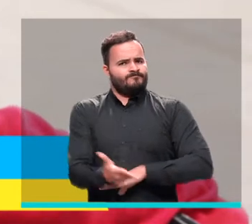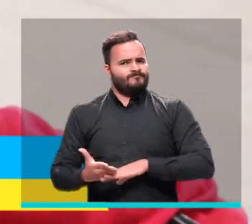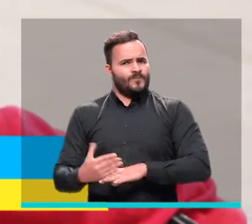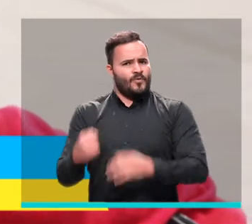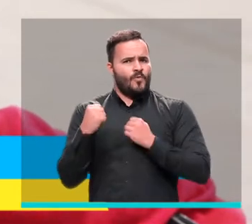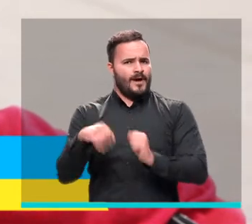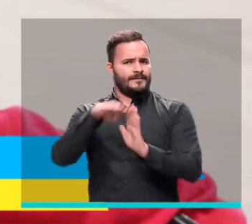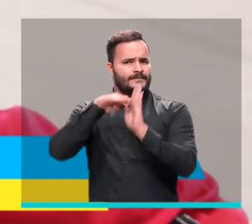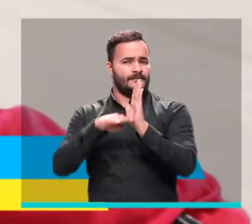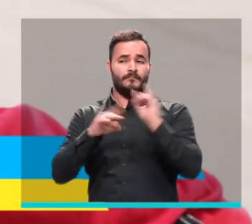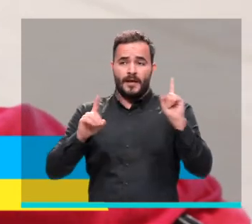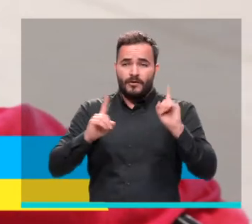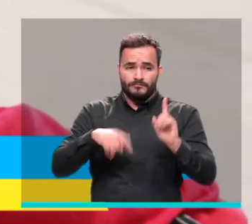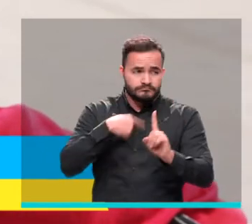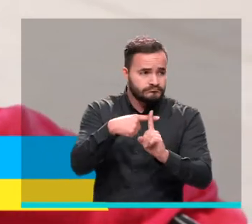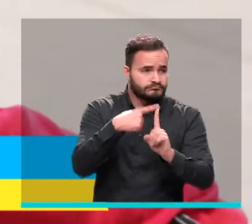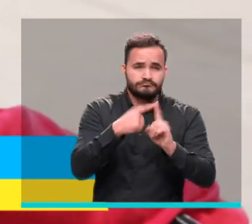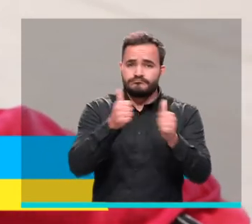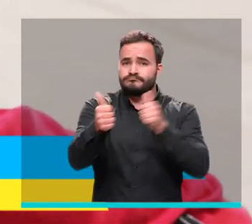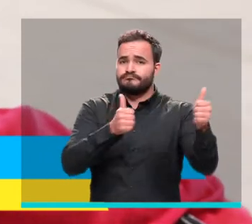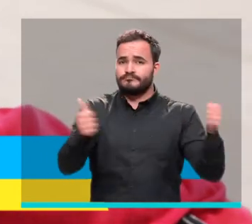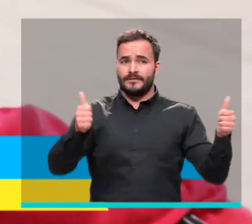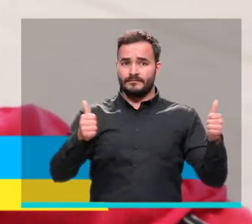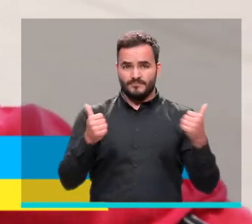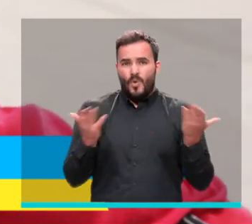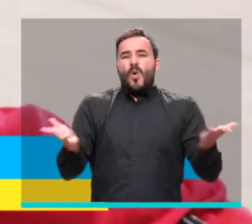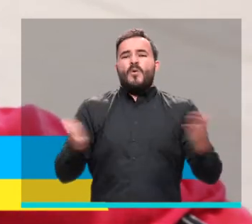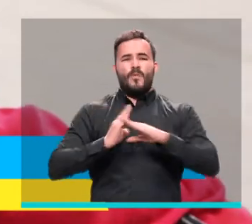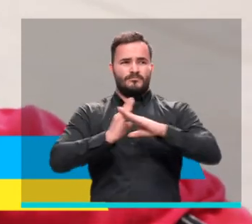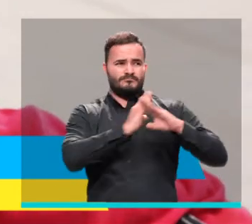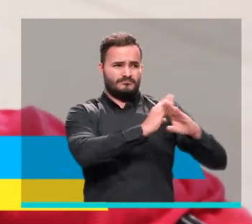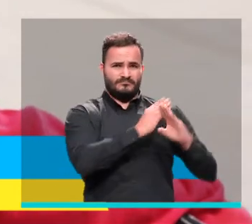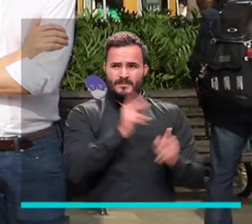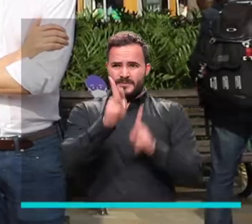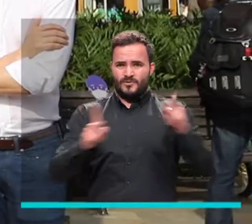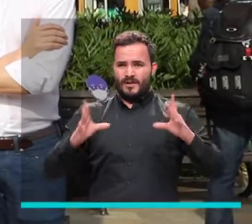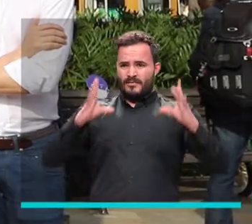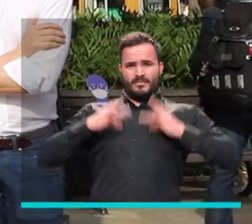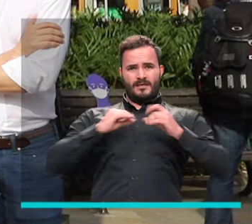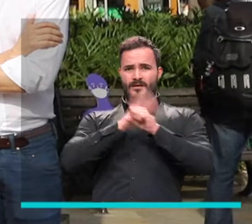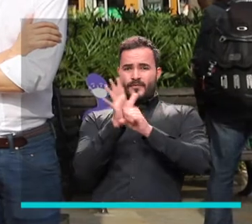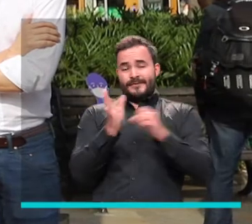la vez buenas, porque es de la única manera que pueden controlar a la comunidad.